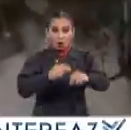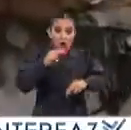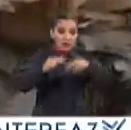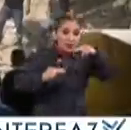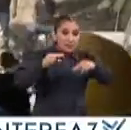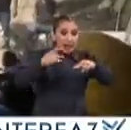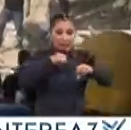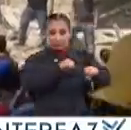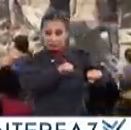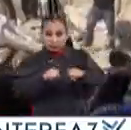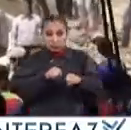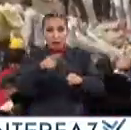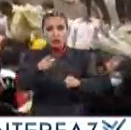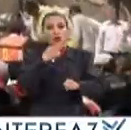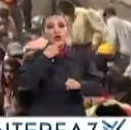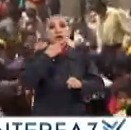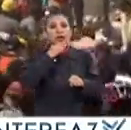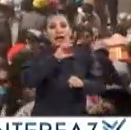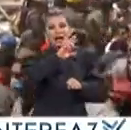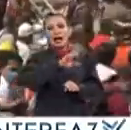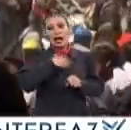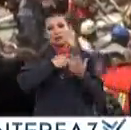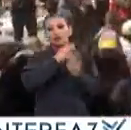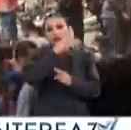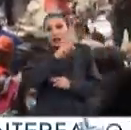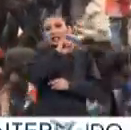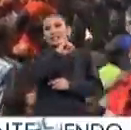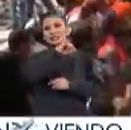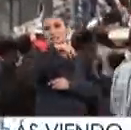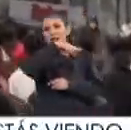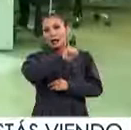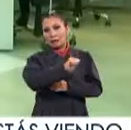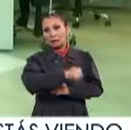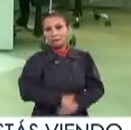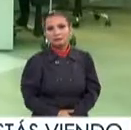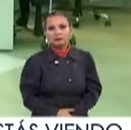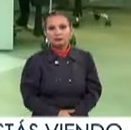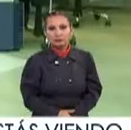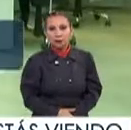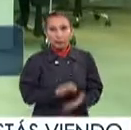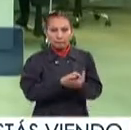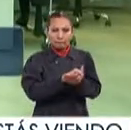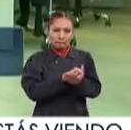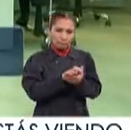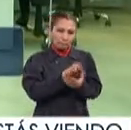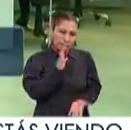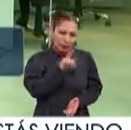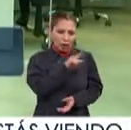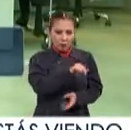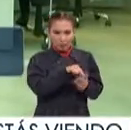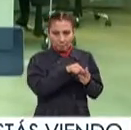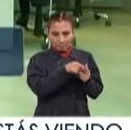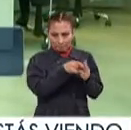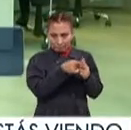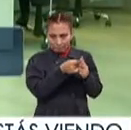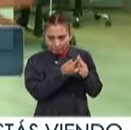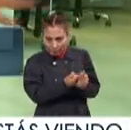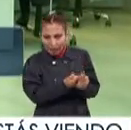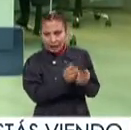tamaño general de un sismo Se utiliza la escala de magnitud sísmica En general, como inicio